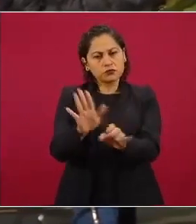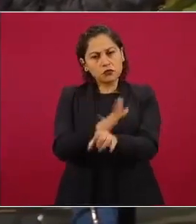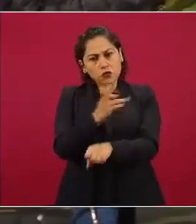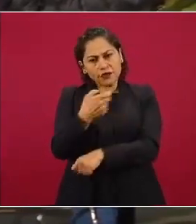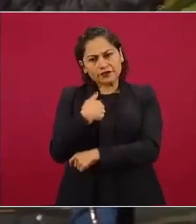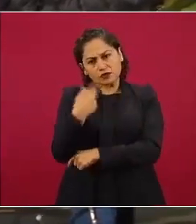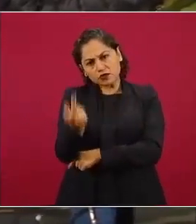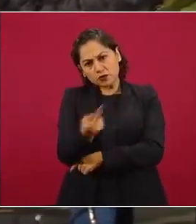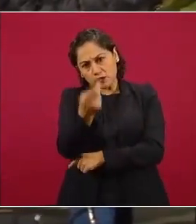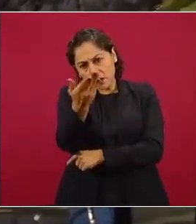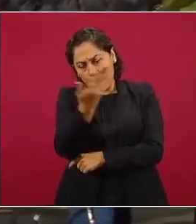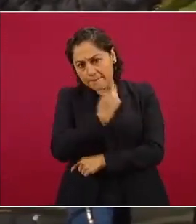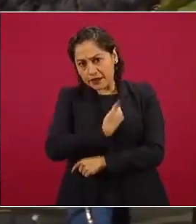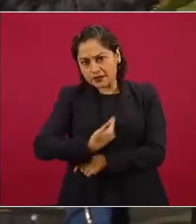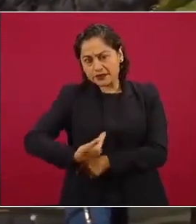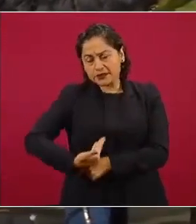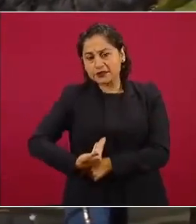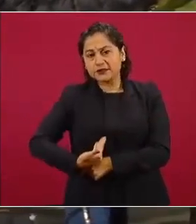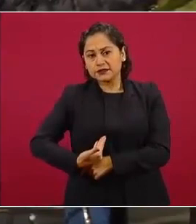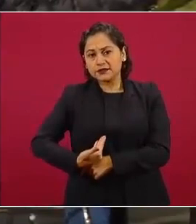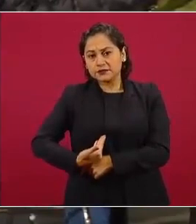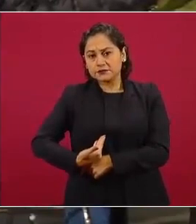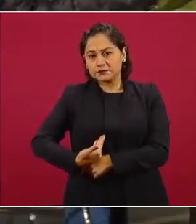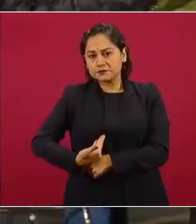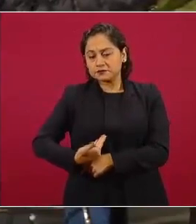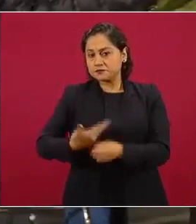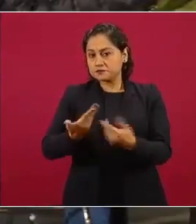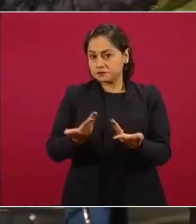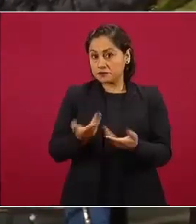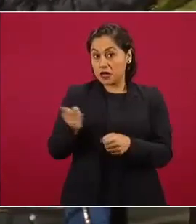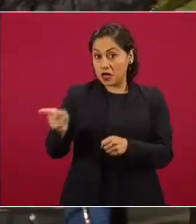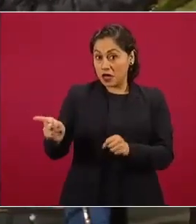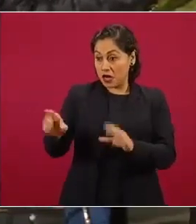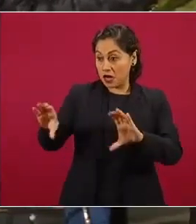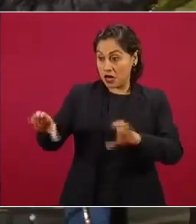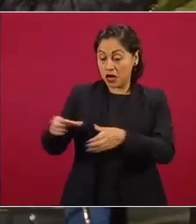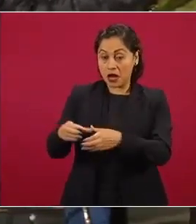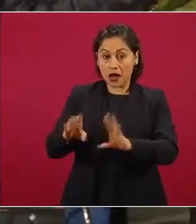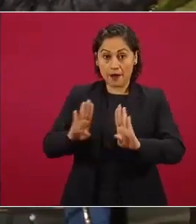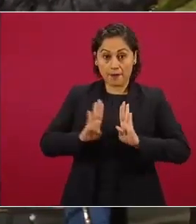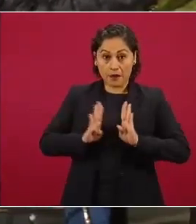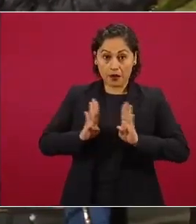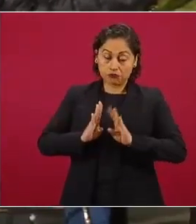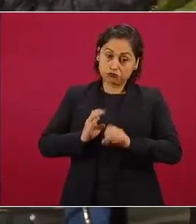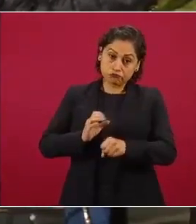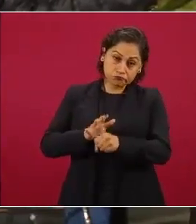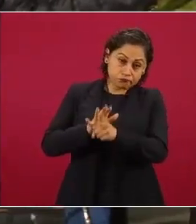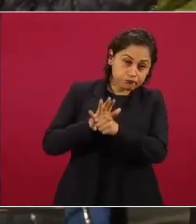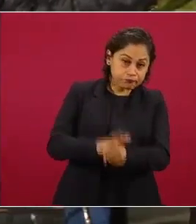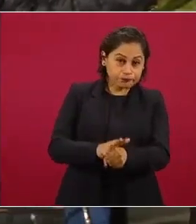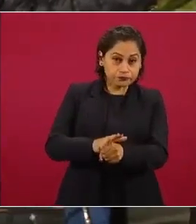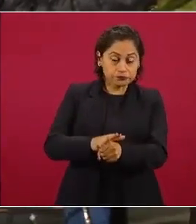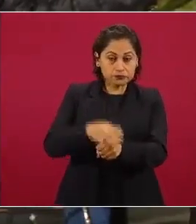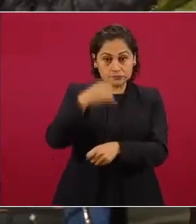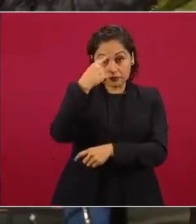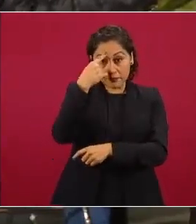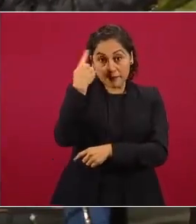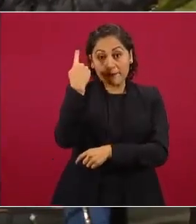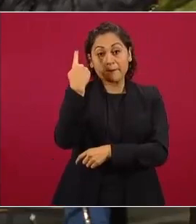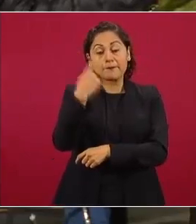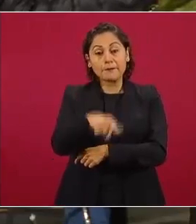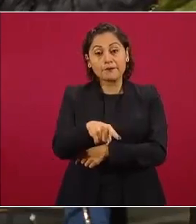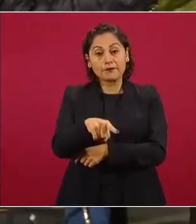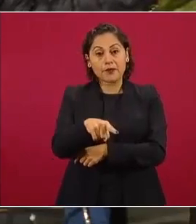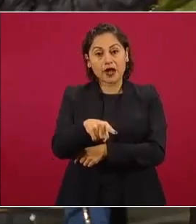presidente de la república ¿hubo presiones de las fuerzas armadas para que se hiciera esta o para que se